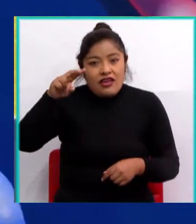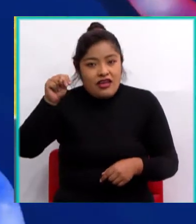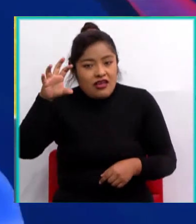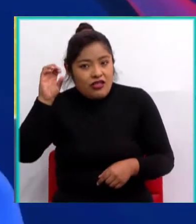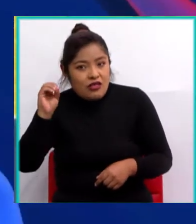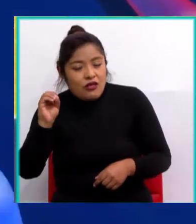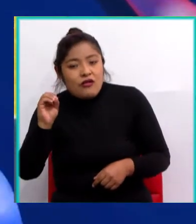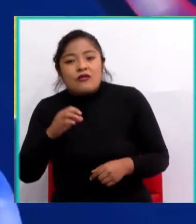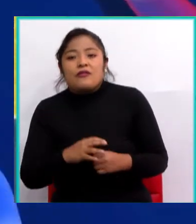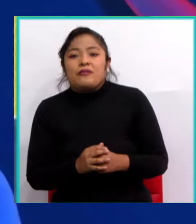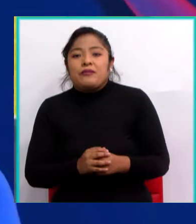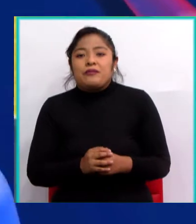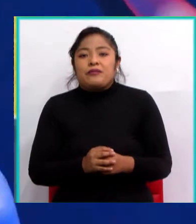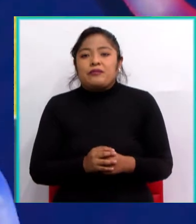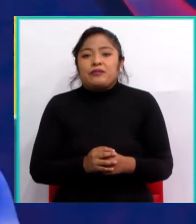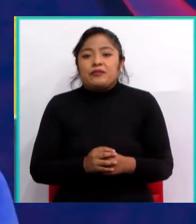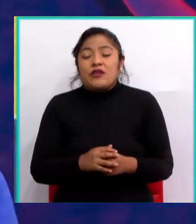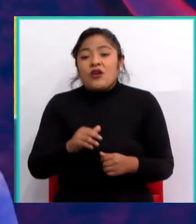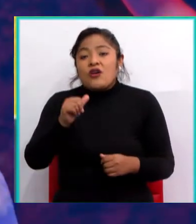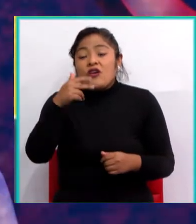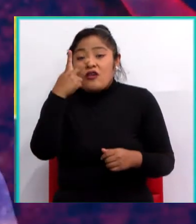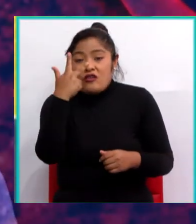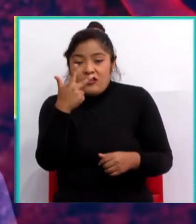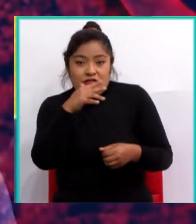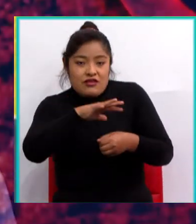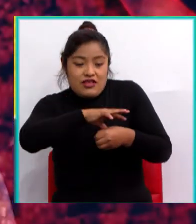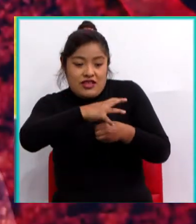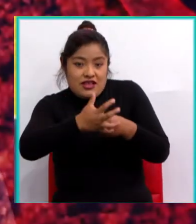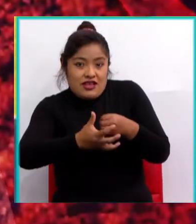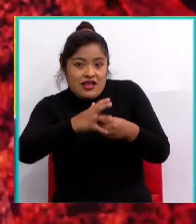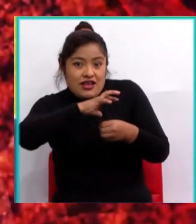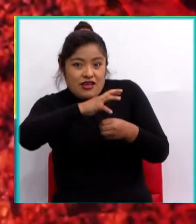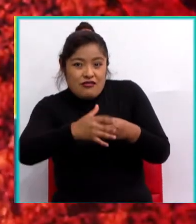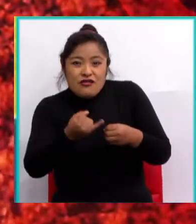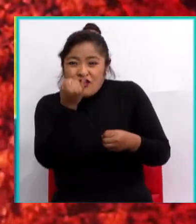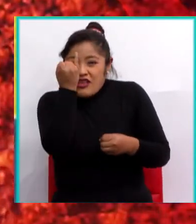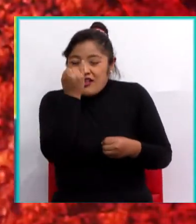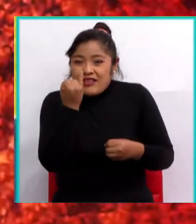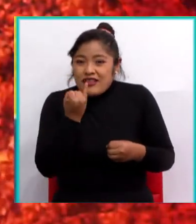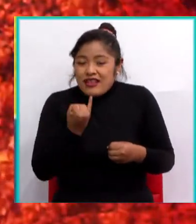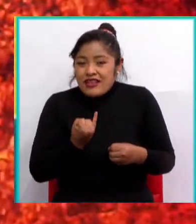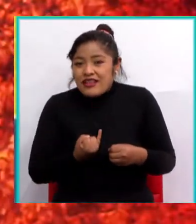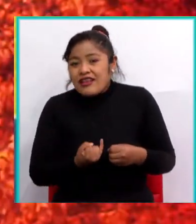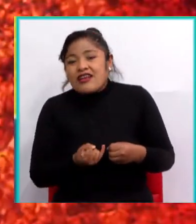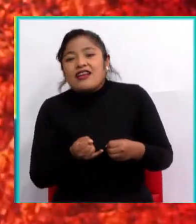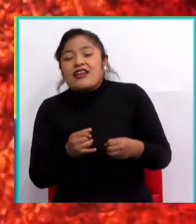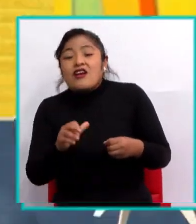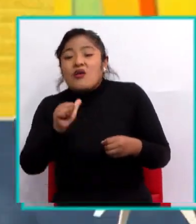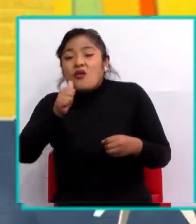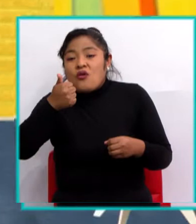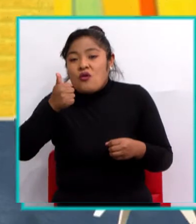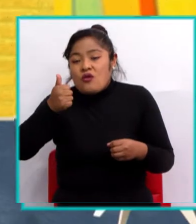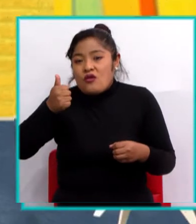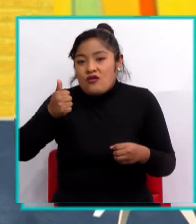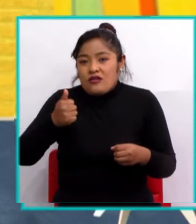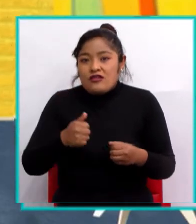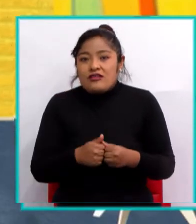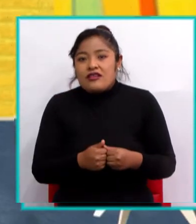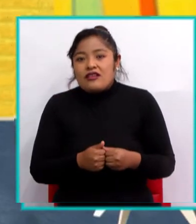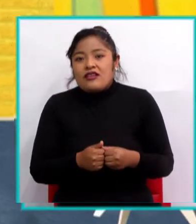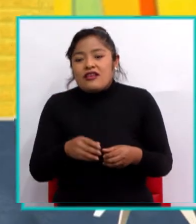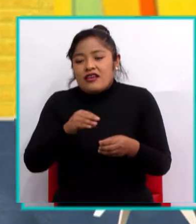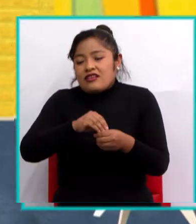endotelial, otra túnica media más delgada y otra que es la